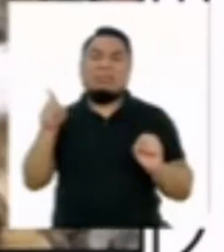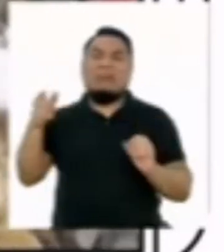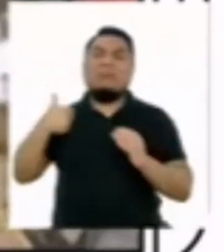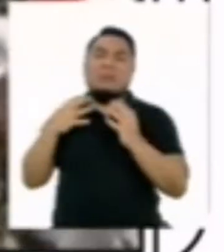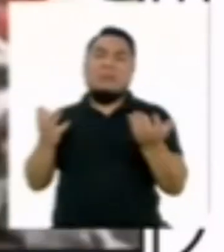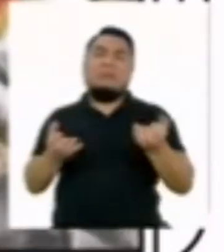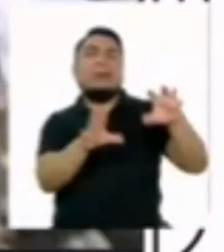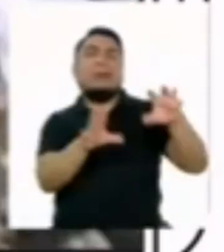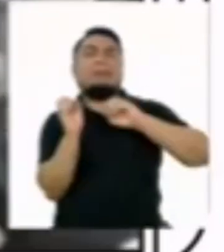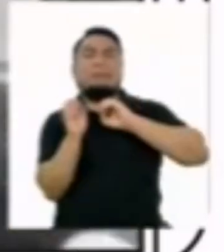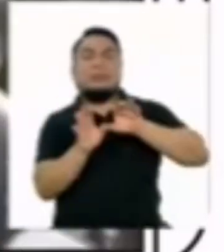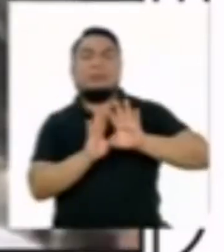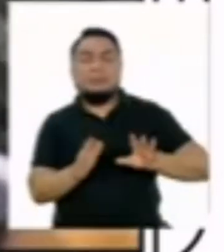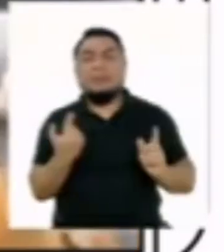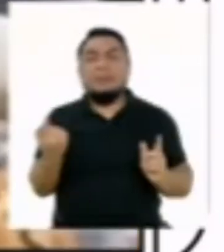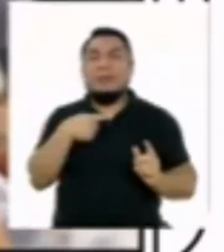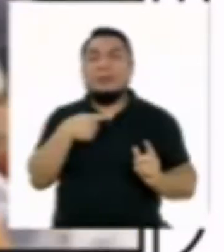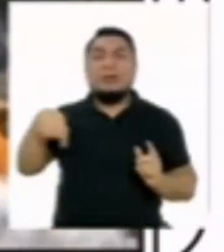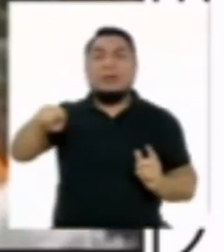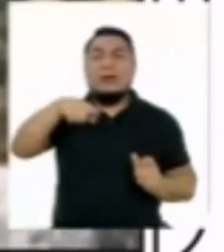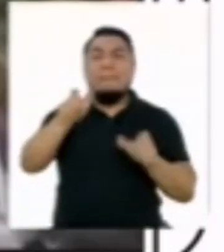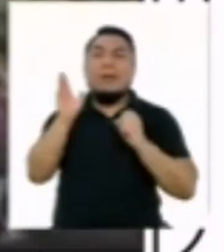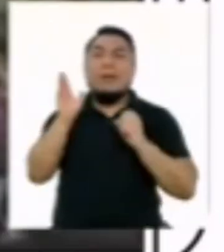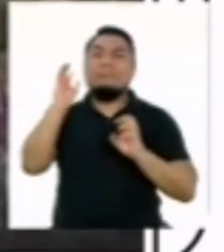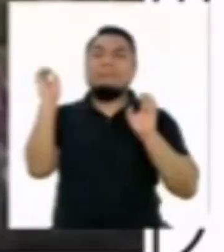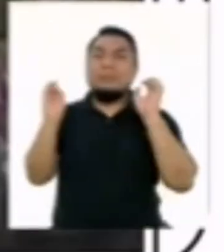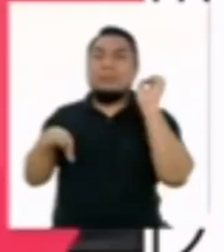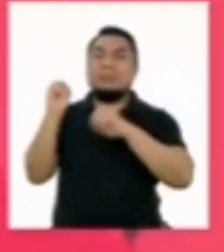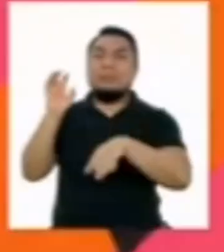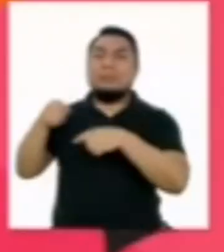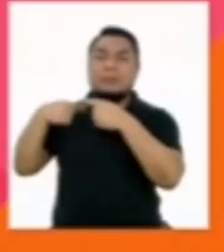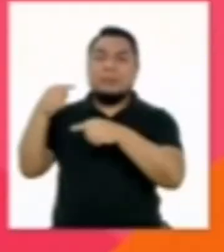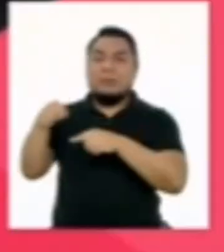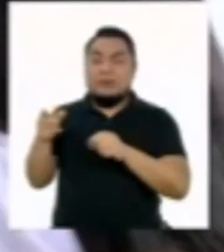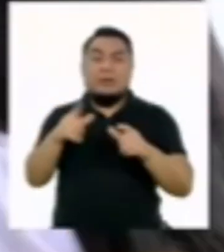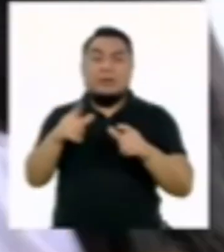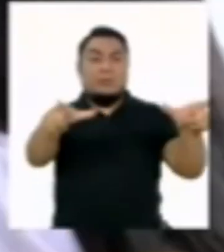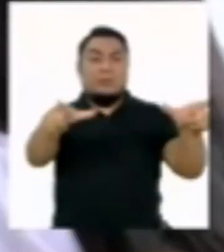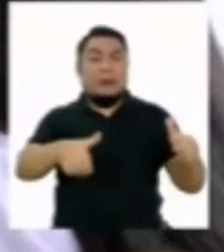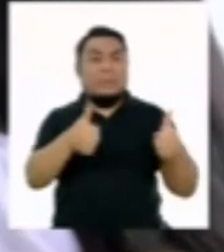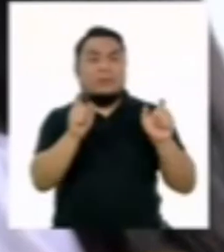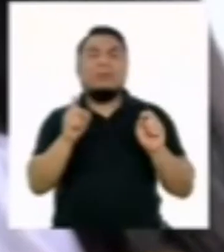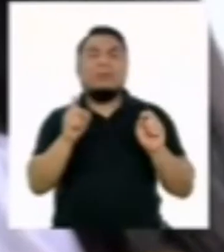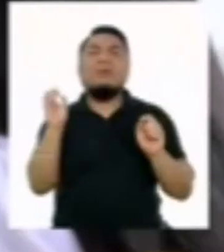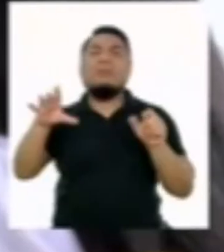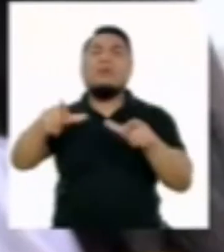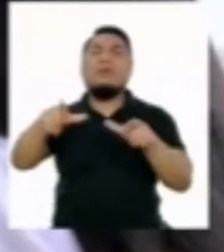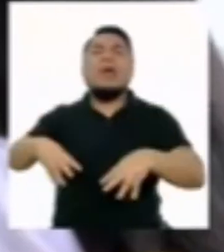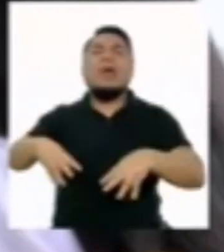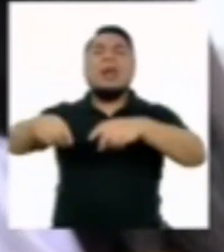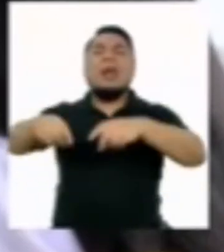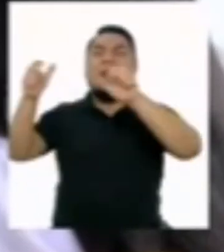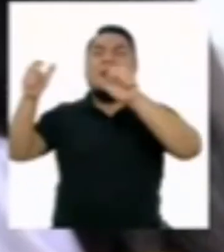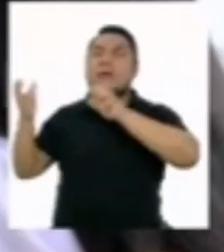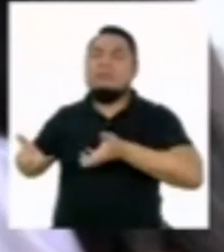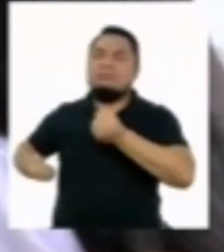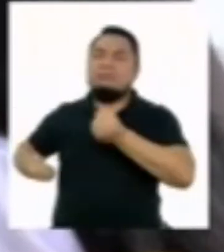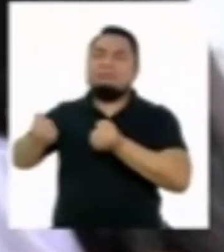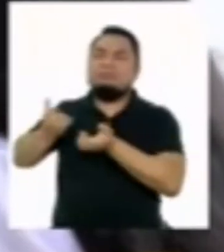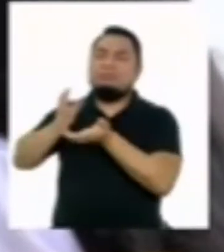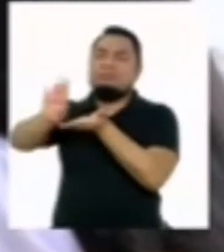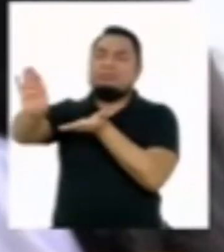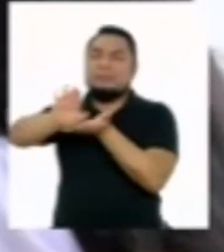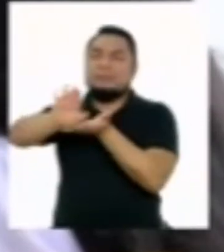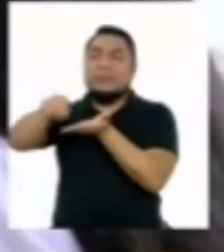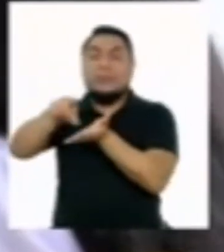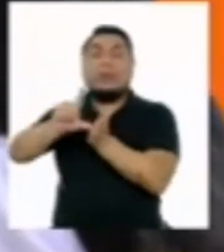basura que generamos todos nosotros todos los días no termina en un relleno sanitario, sino en un botadero. Y esto genera una serie